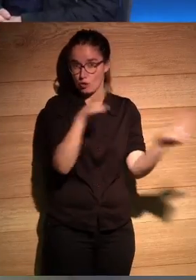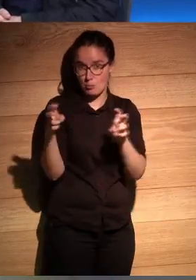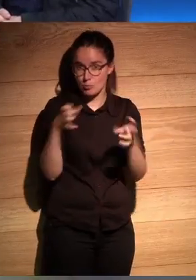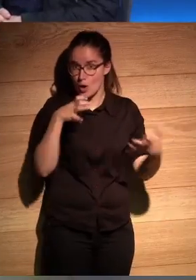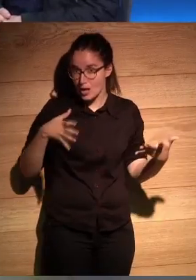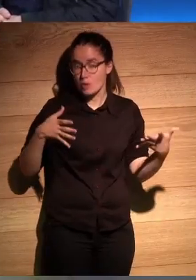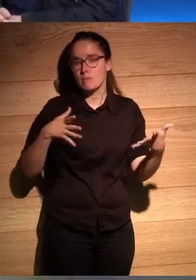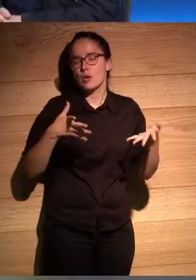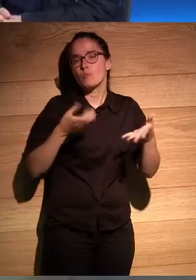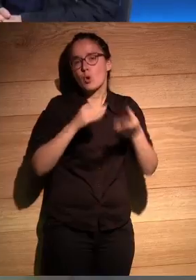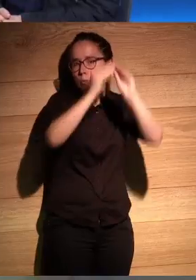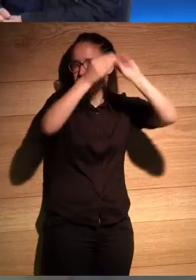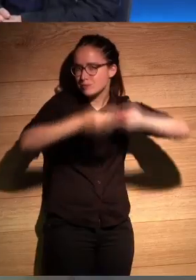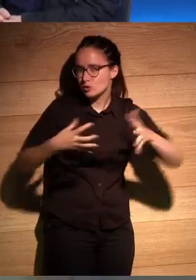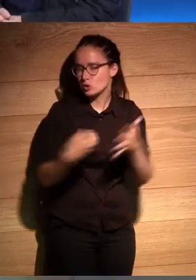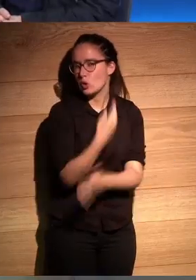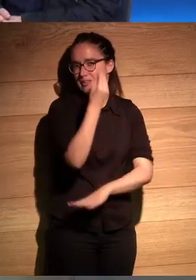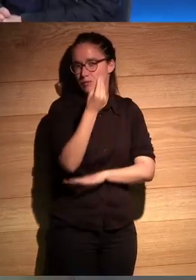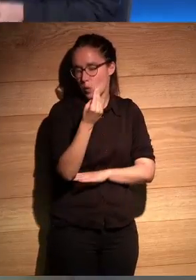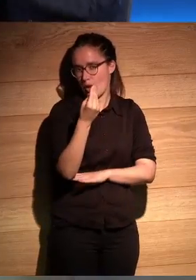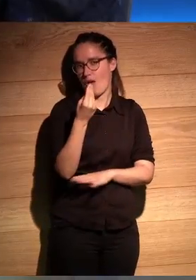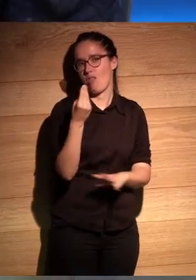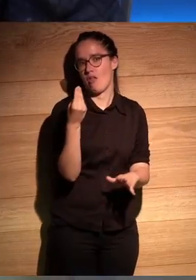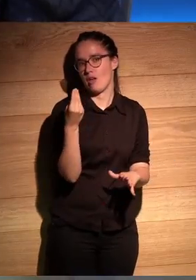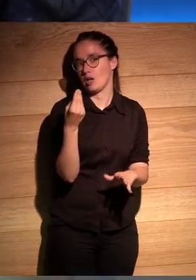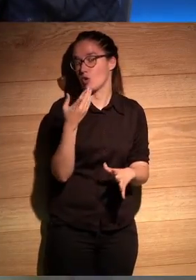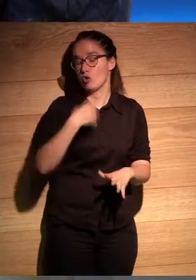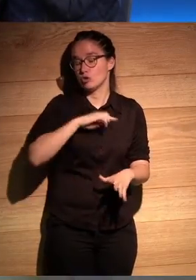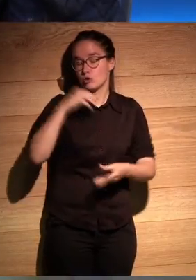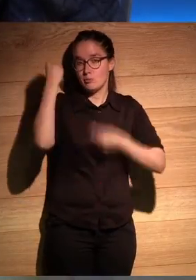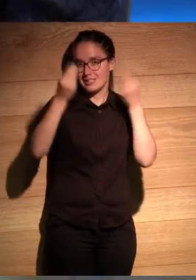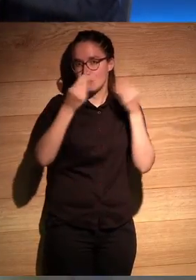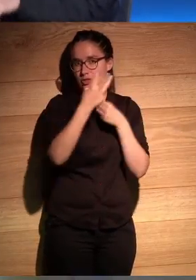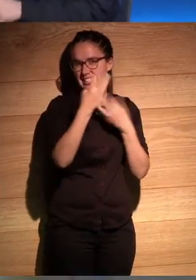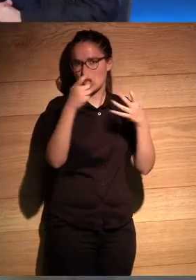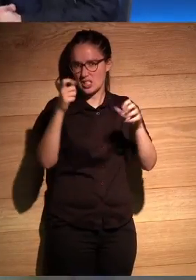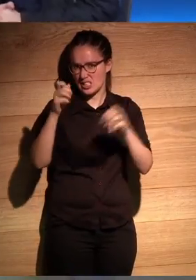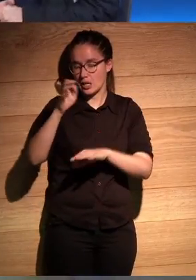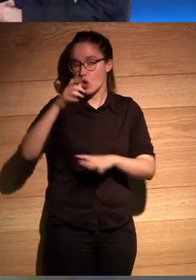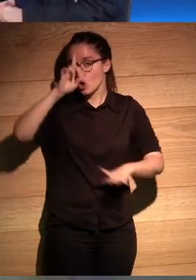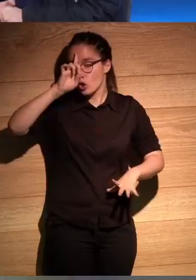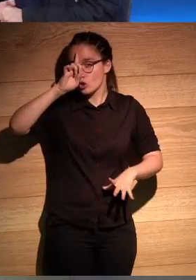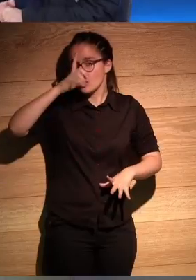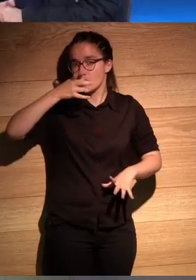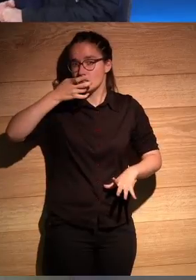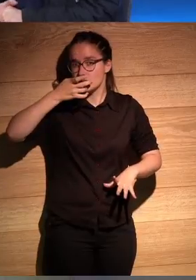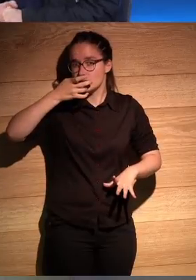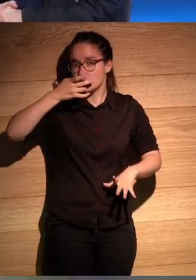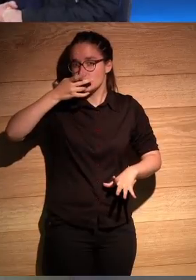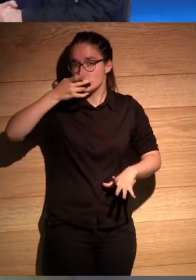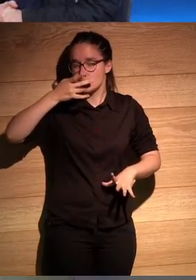completar un poco el círculo de esa figura alegórica que nosotros consideramos 360 no sé si dado que has dicho